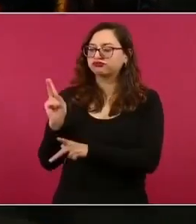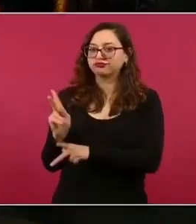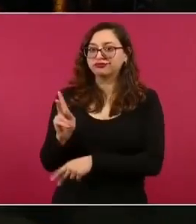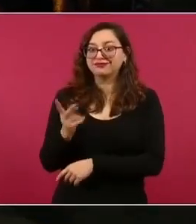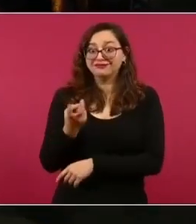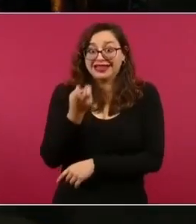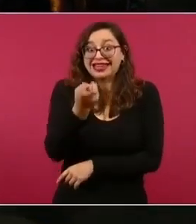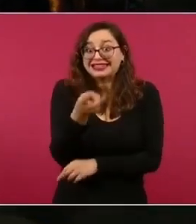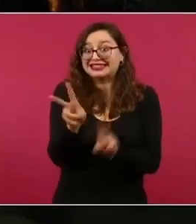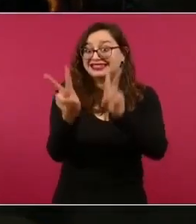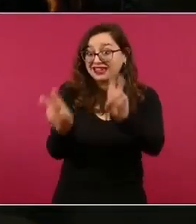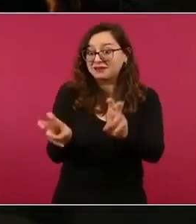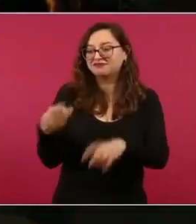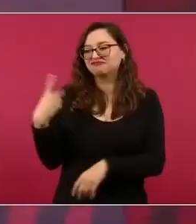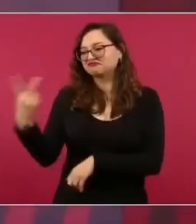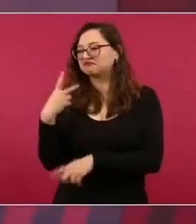oligarquía,